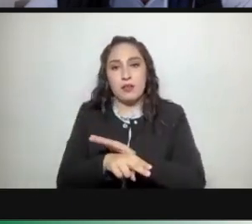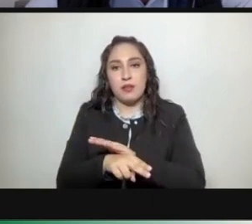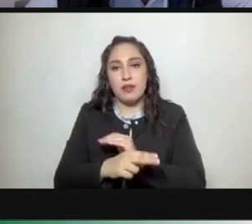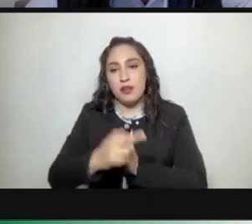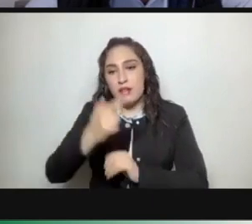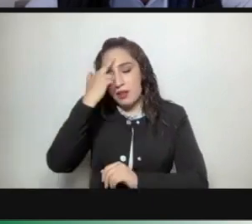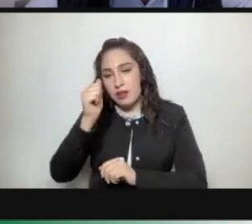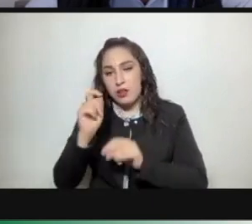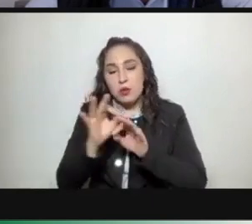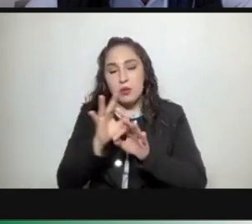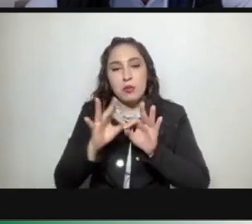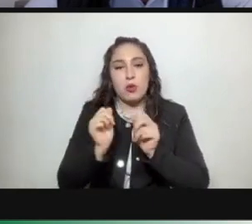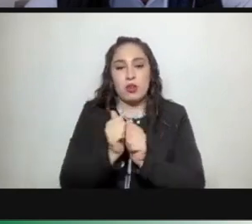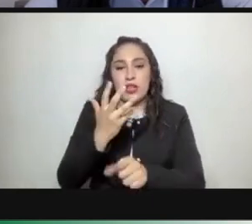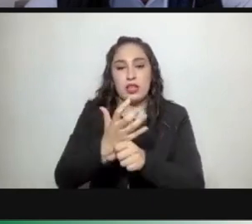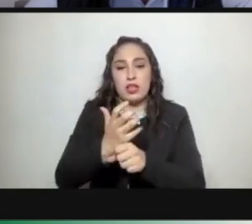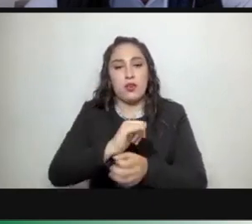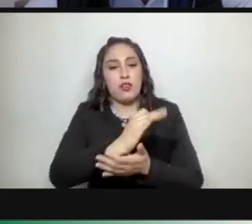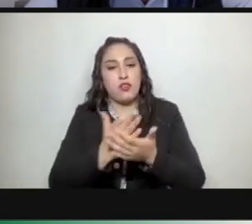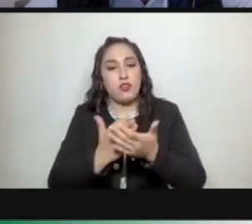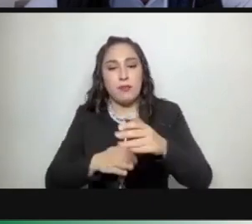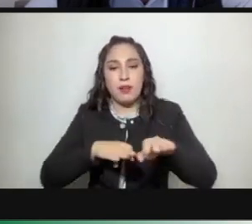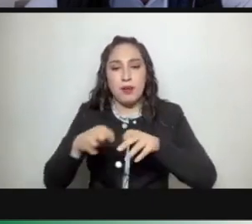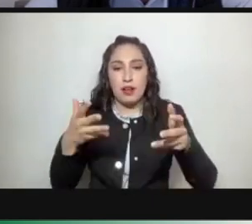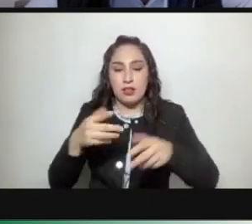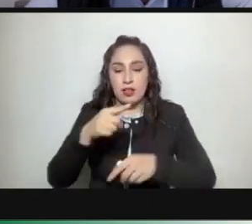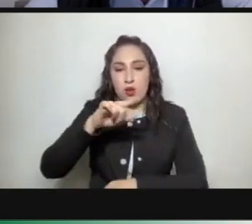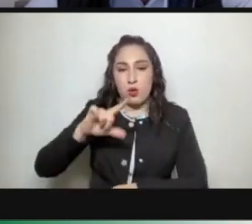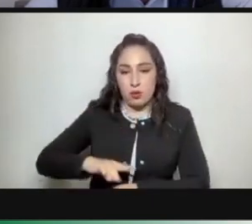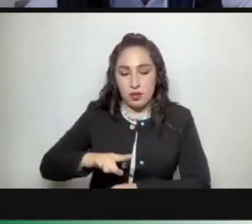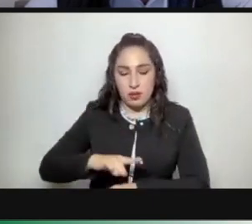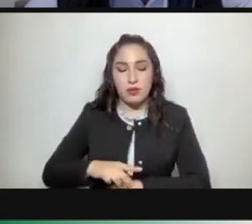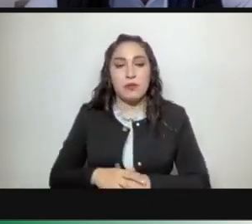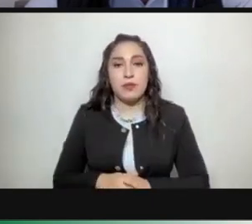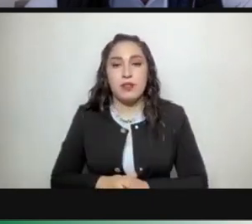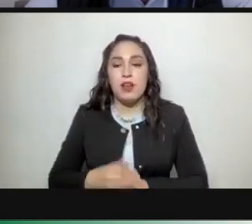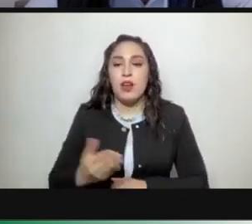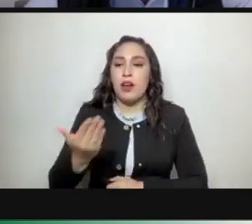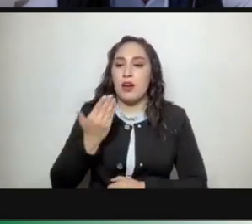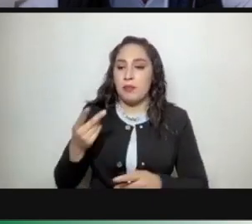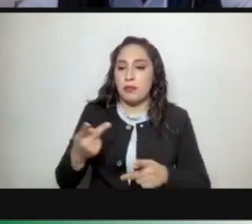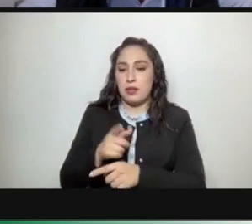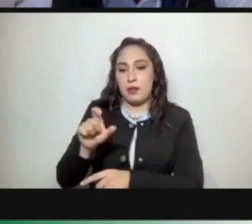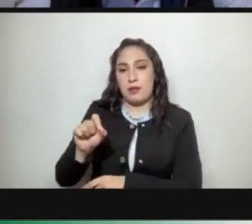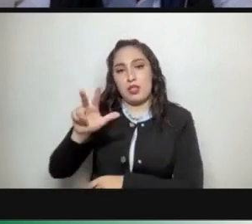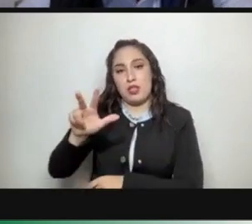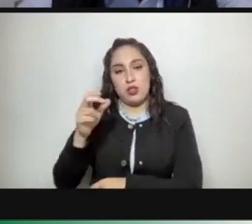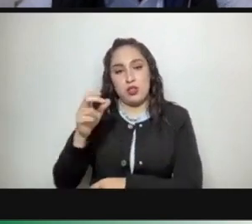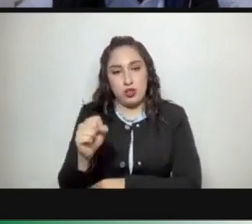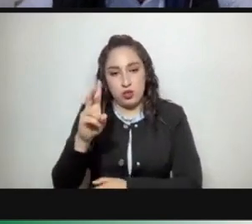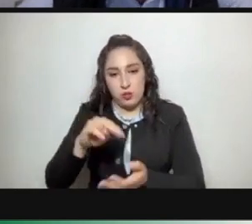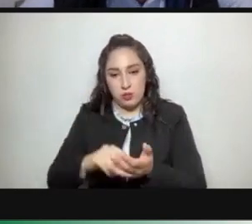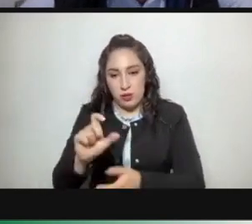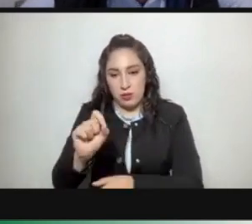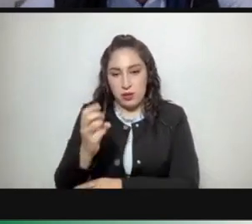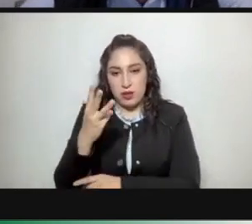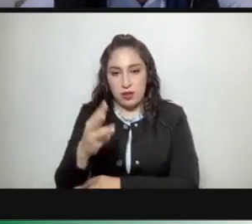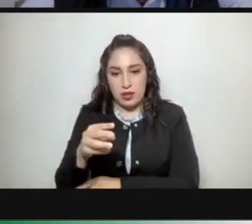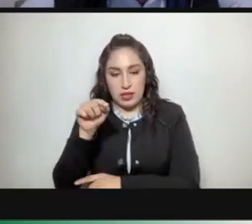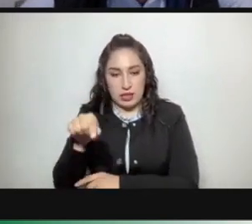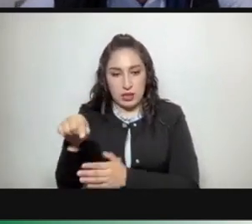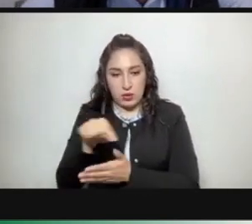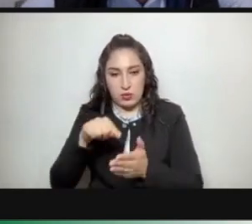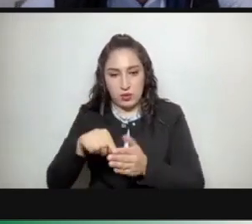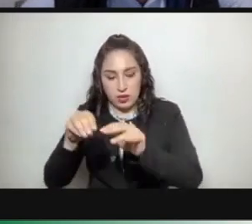de la glosa del gente informe de gobierno como es de su conocimiento el pasado veintiocho de septiembre del año en curso este pleno del